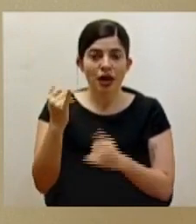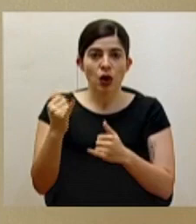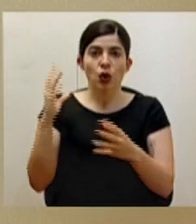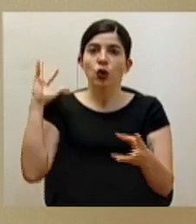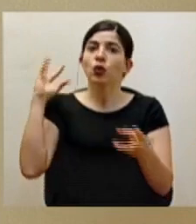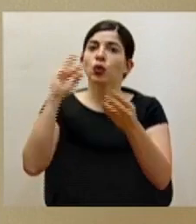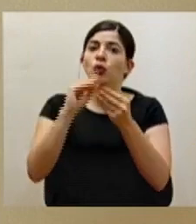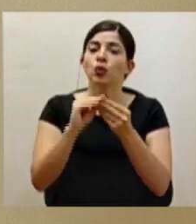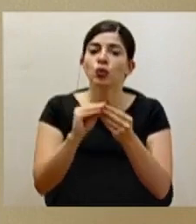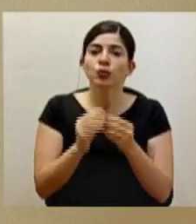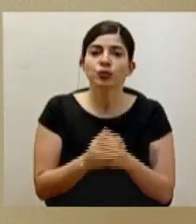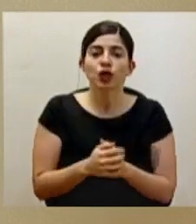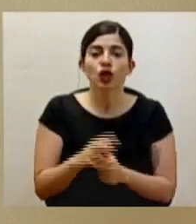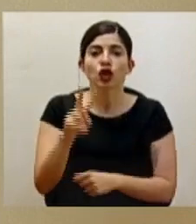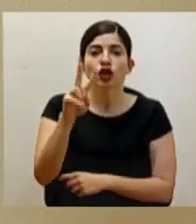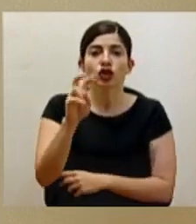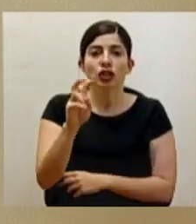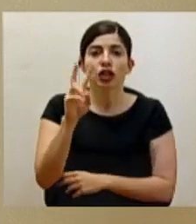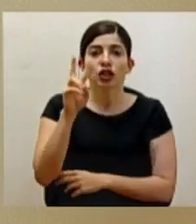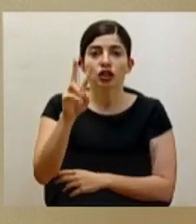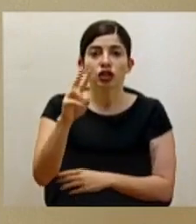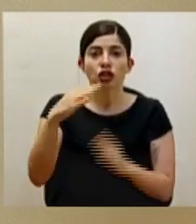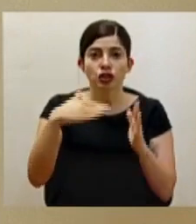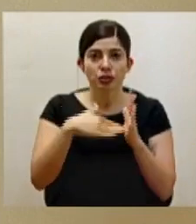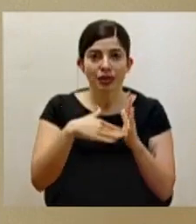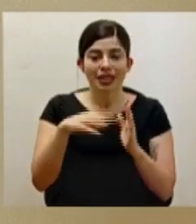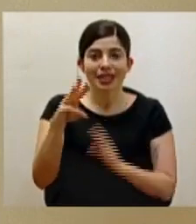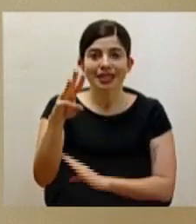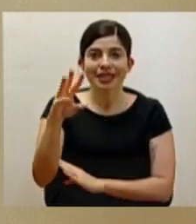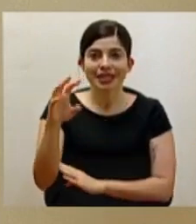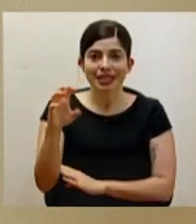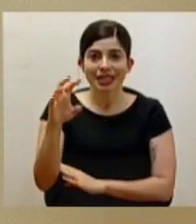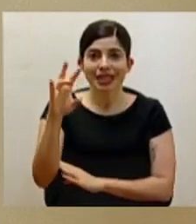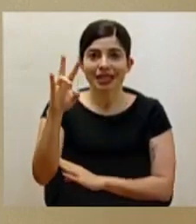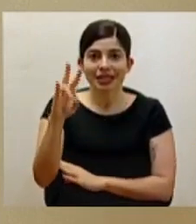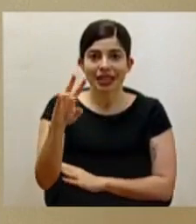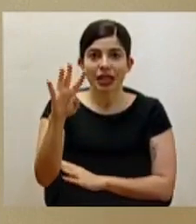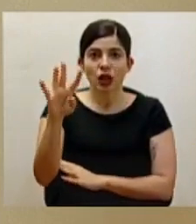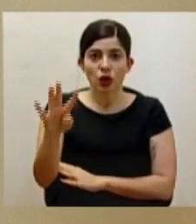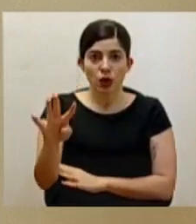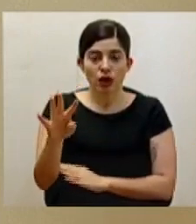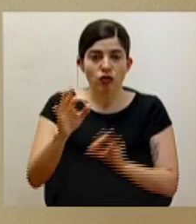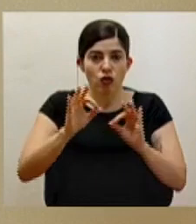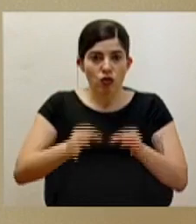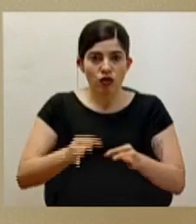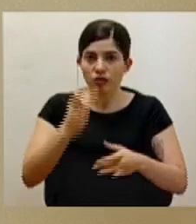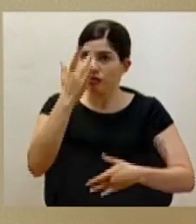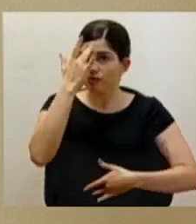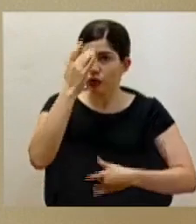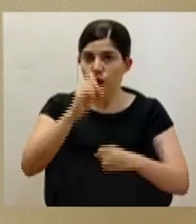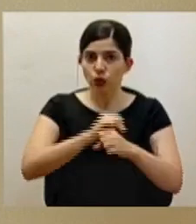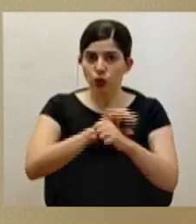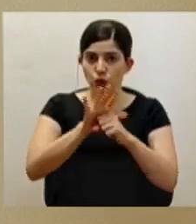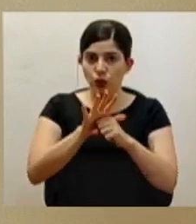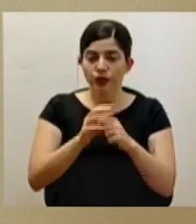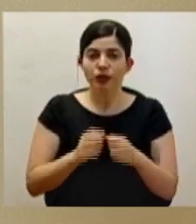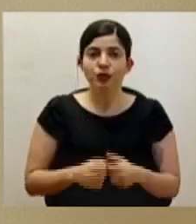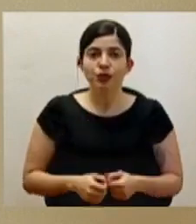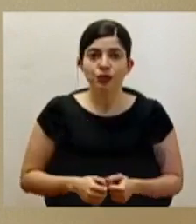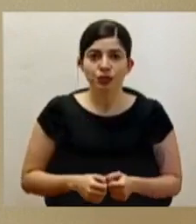total con esto de 202.674 casos confirmados por COVID-19.